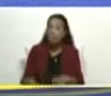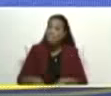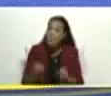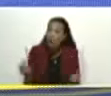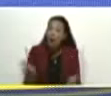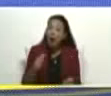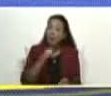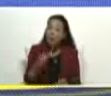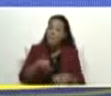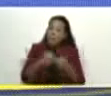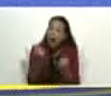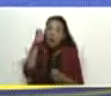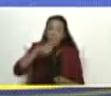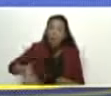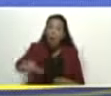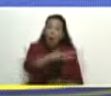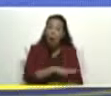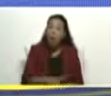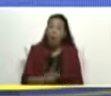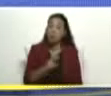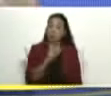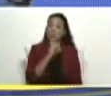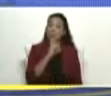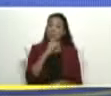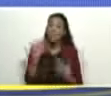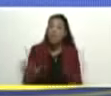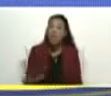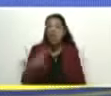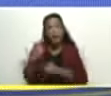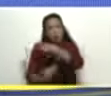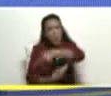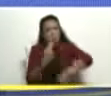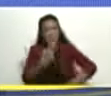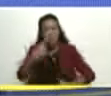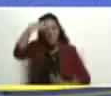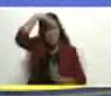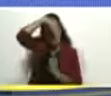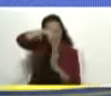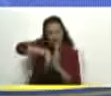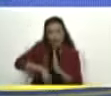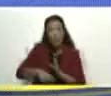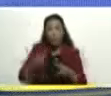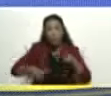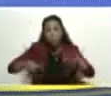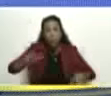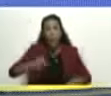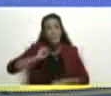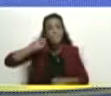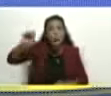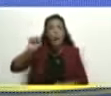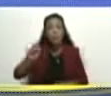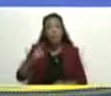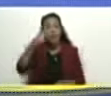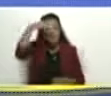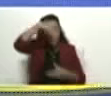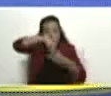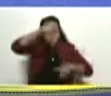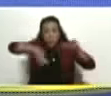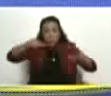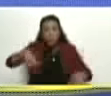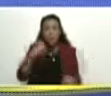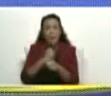terrible, terrible, a la revolución desde adentro y a nuestra patria toda y a nuestro pueblo todo.